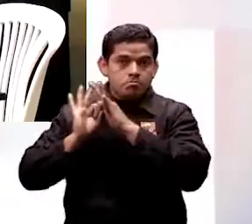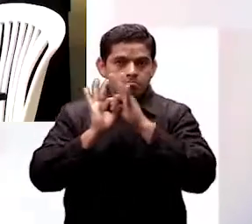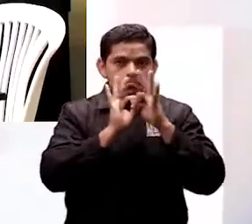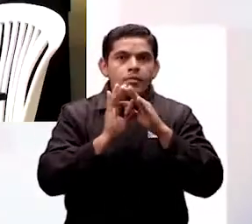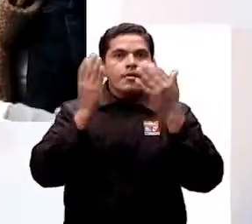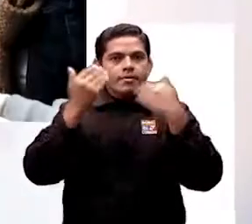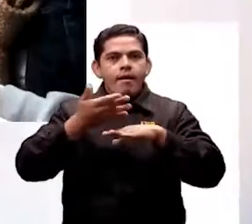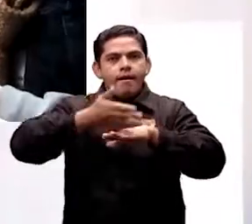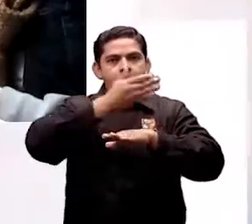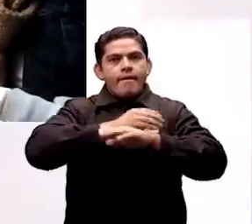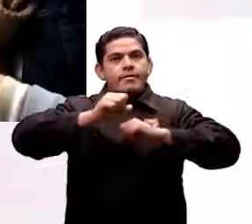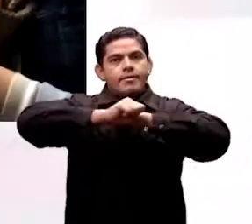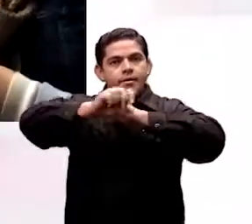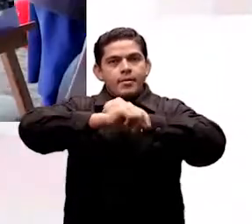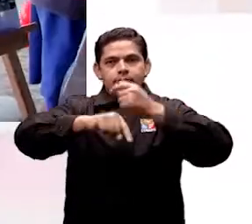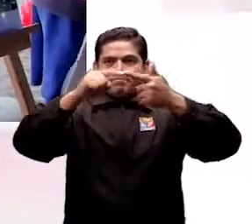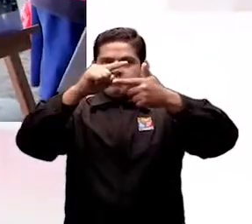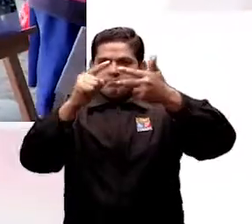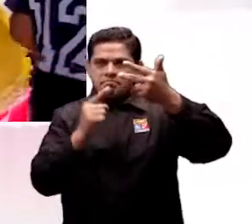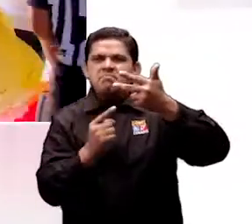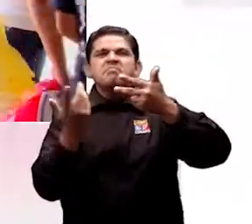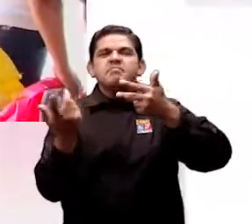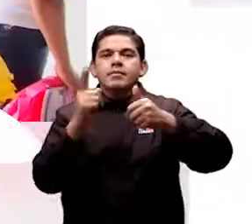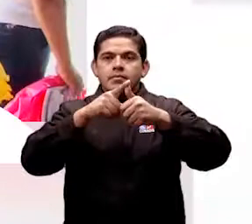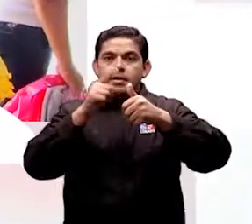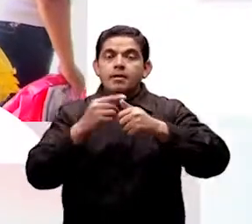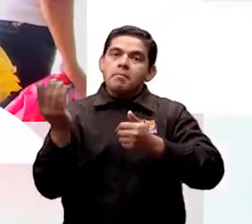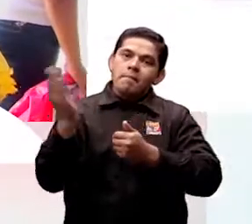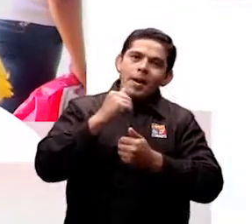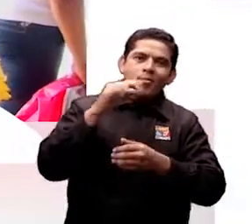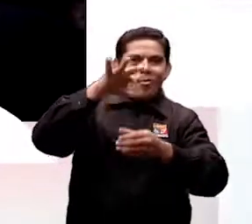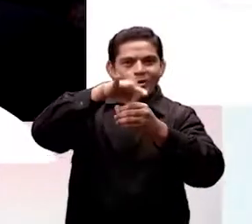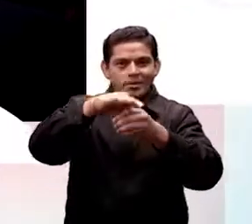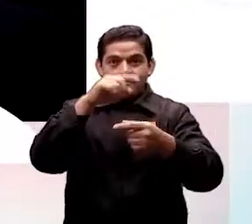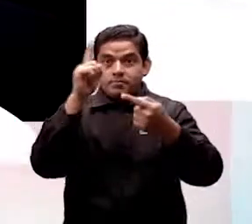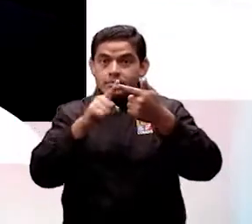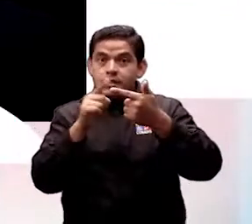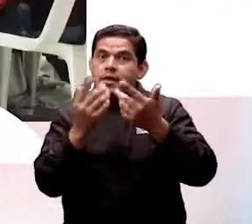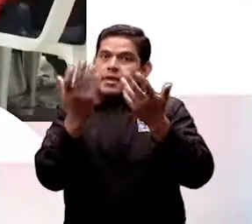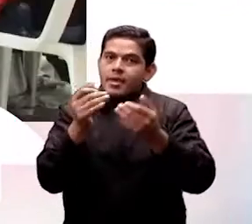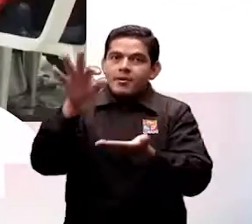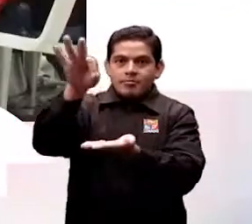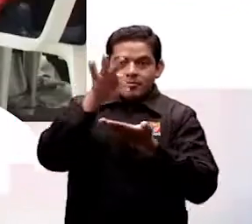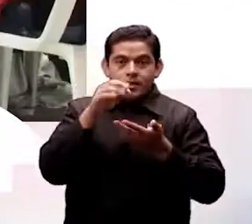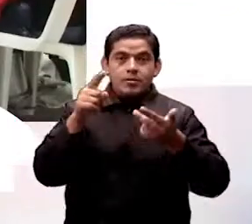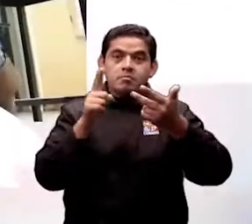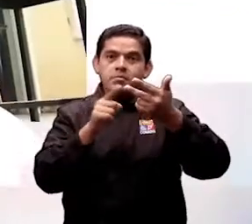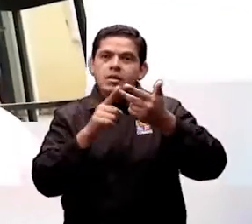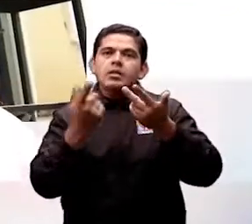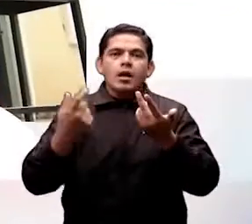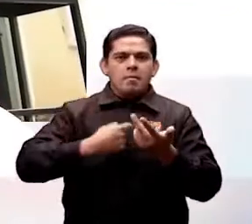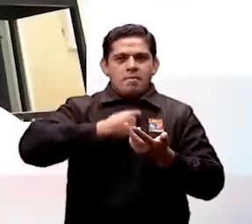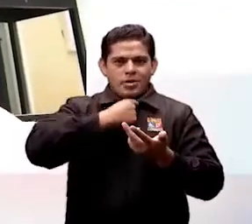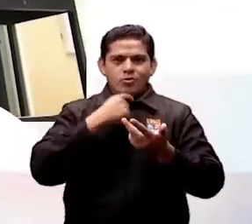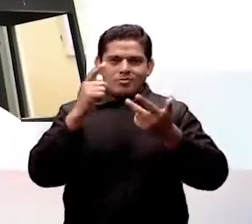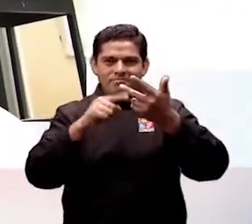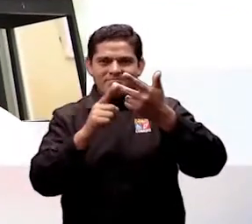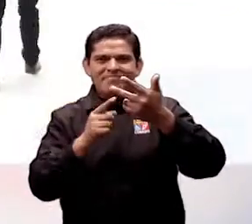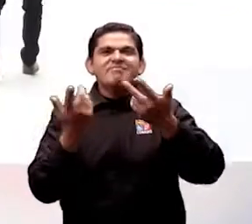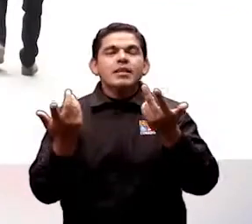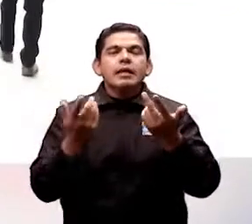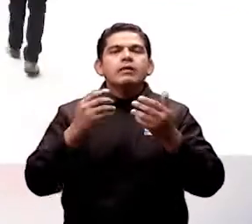que ya se ha impulsado con campañas de sensibilización como Caigamos a Votar, Quiero Elegir y No Somos Clientes, Somos Ciudadanos,